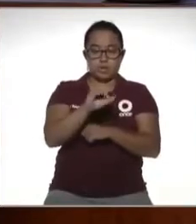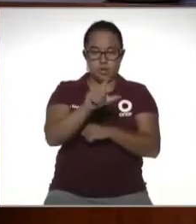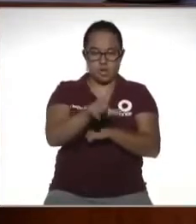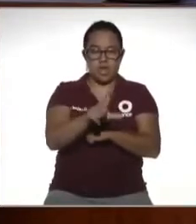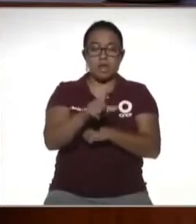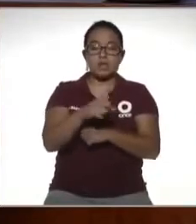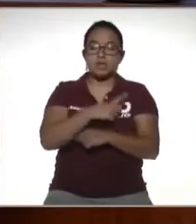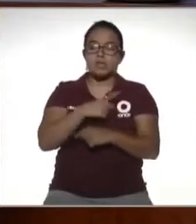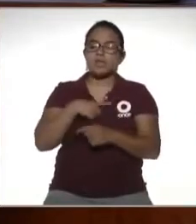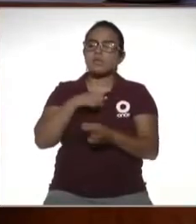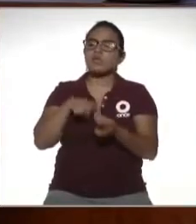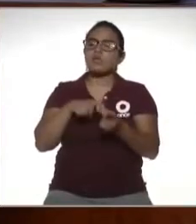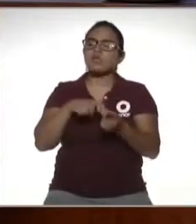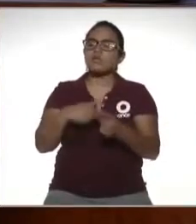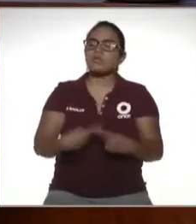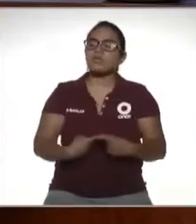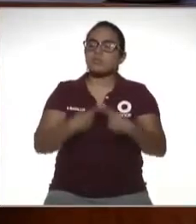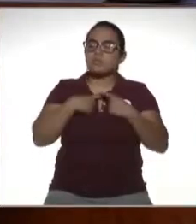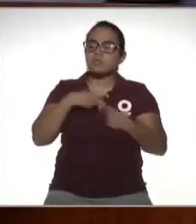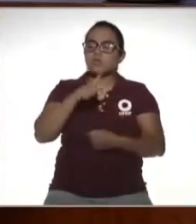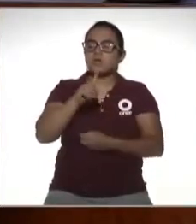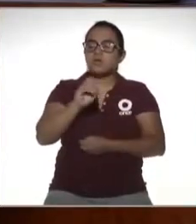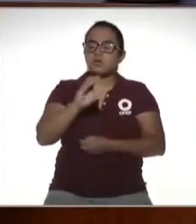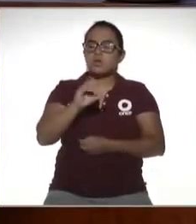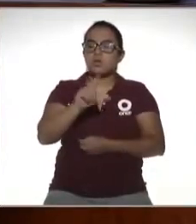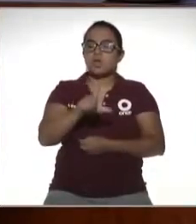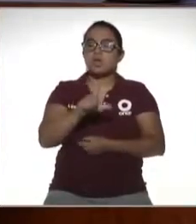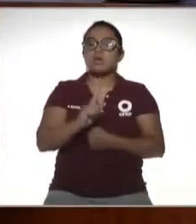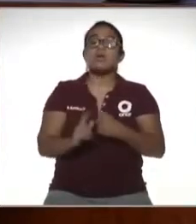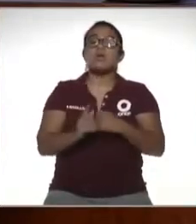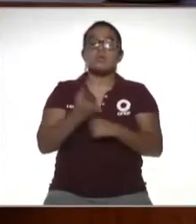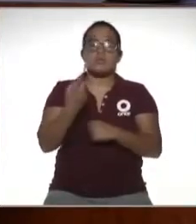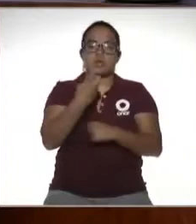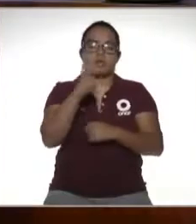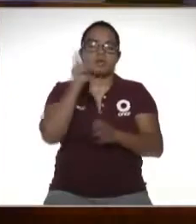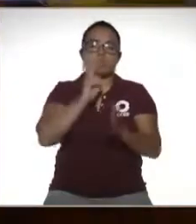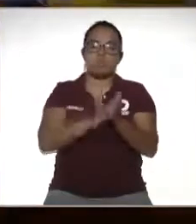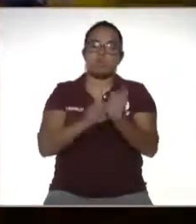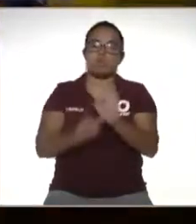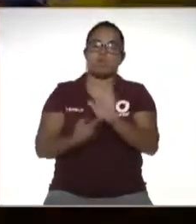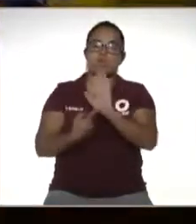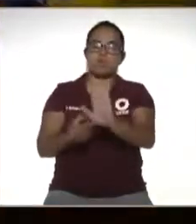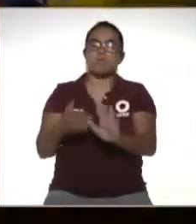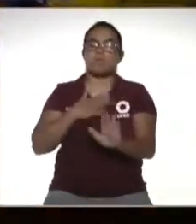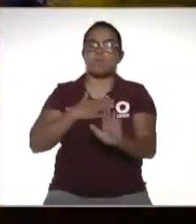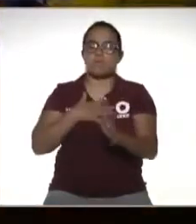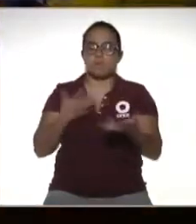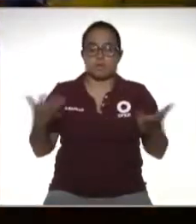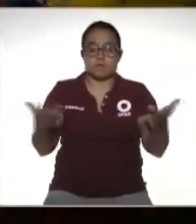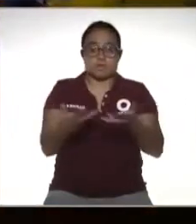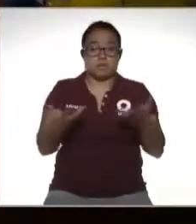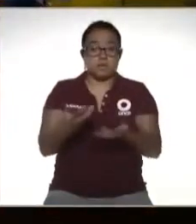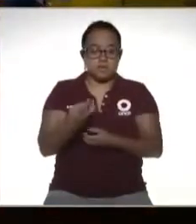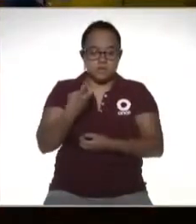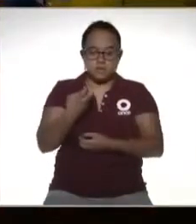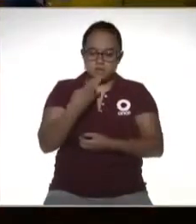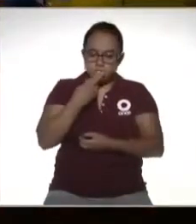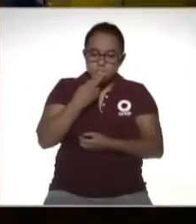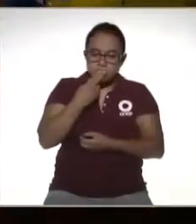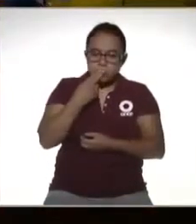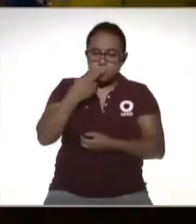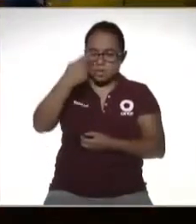local en donde se está expidiendo ¿por qué? porque ese va a ser nuestro comprobante de la operación que realizamos y que nos va a servir